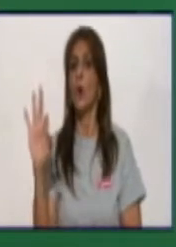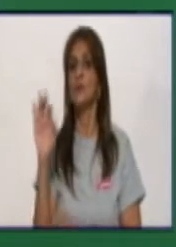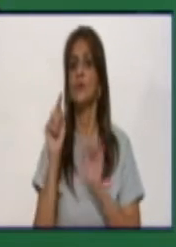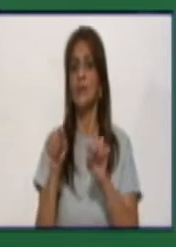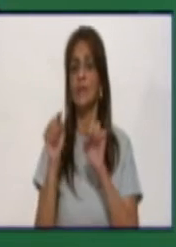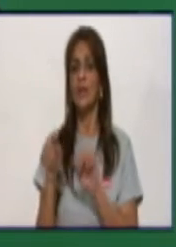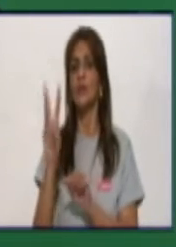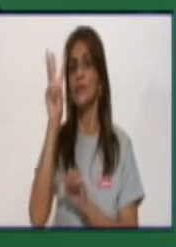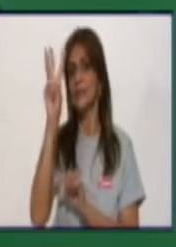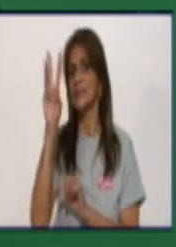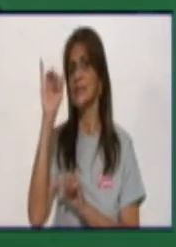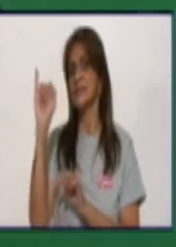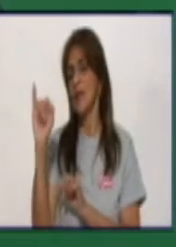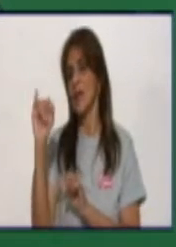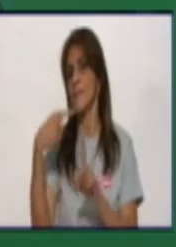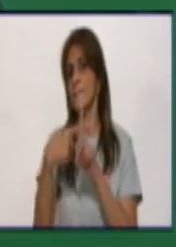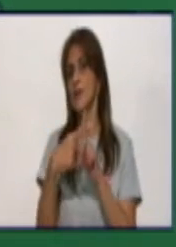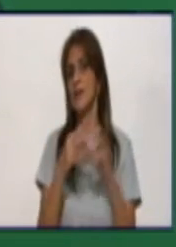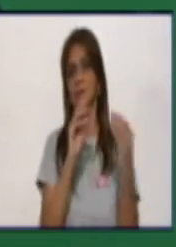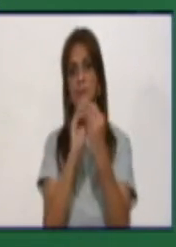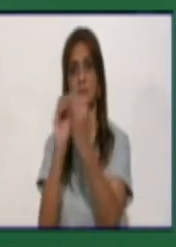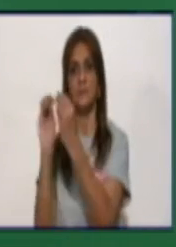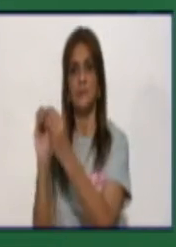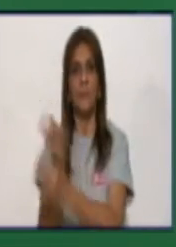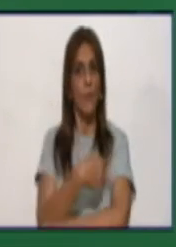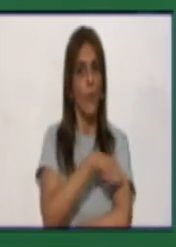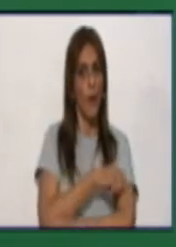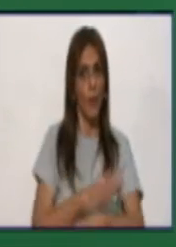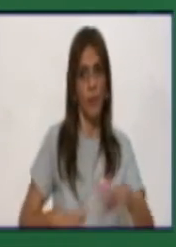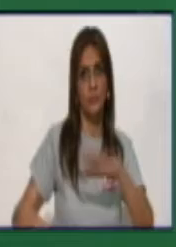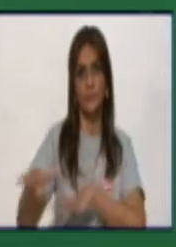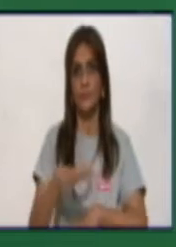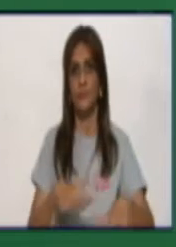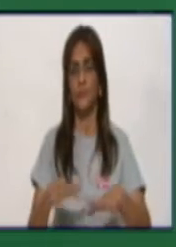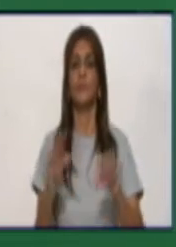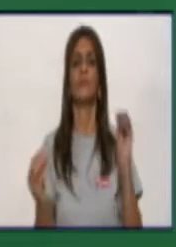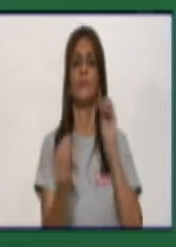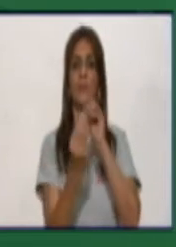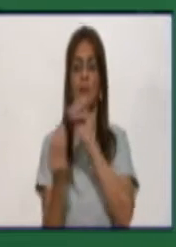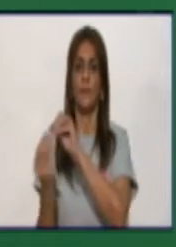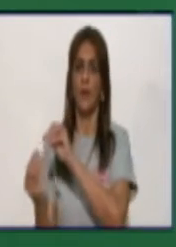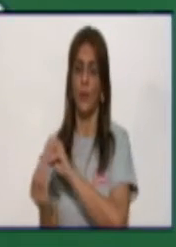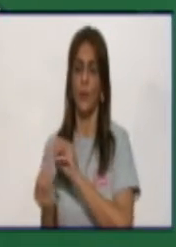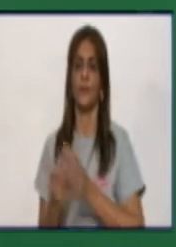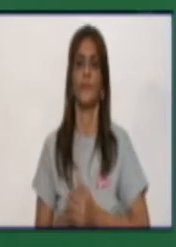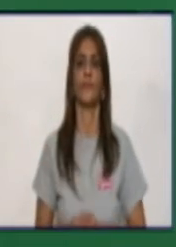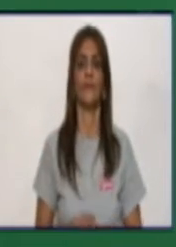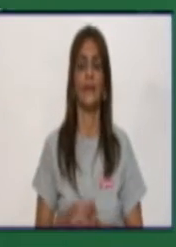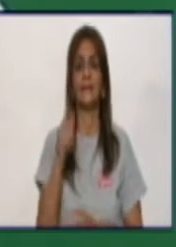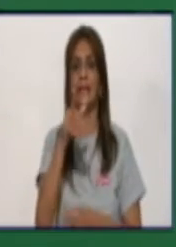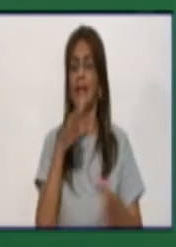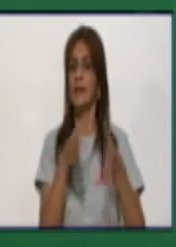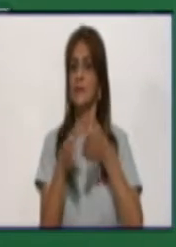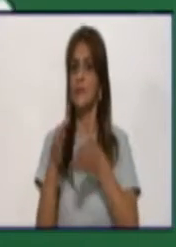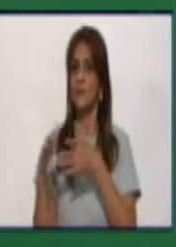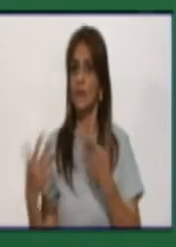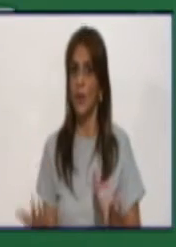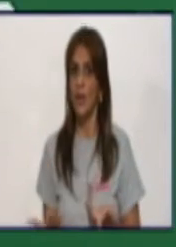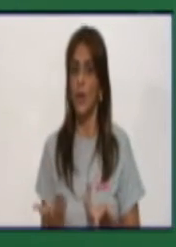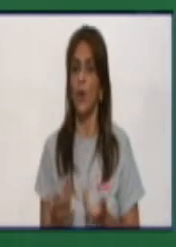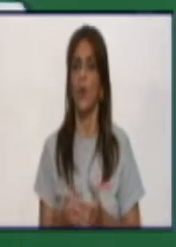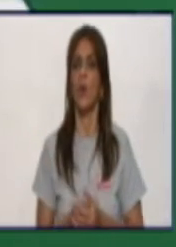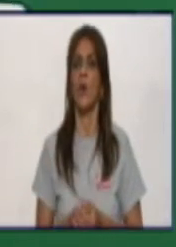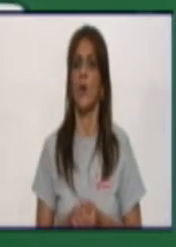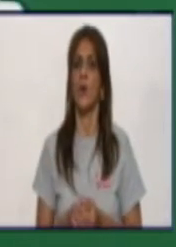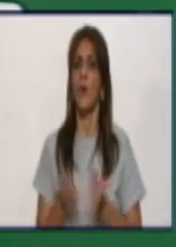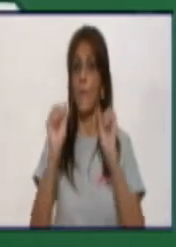,170 son autóctonos. En las últimas 24 horas de las 542 personas que acudieron con sintomatología sugestiva